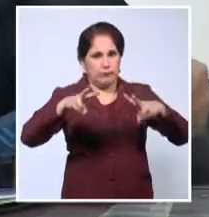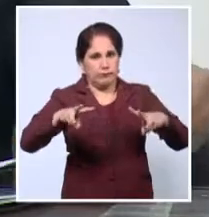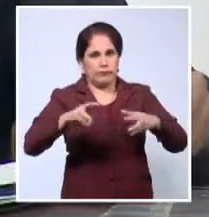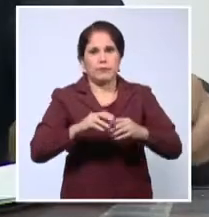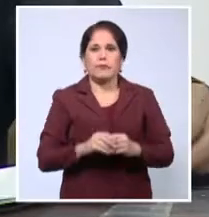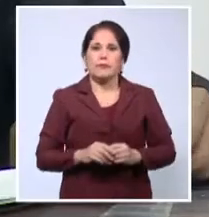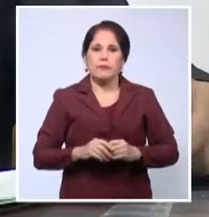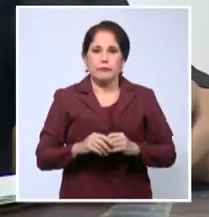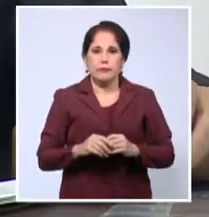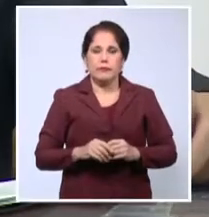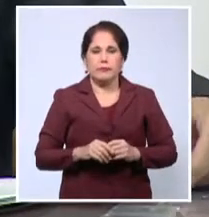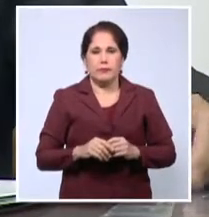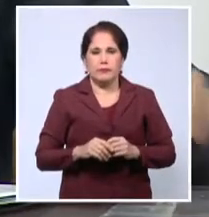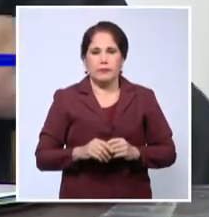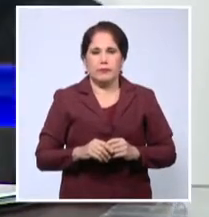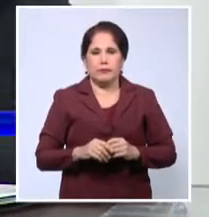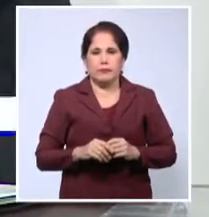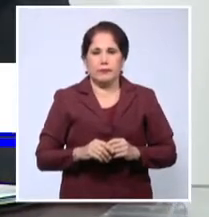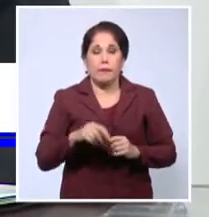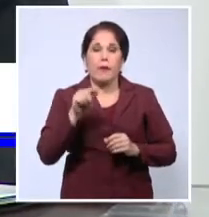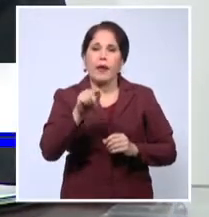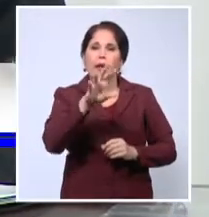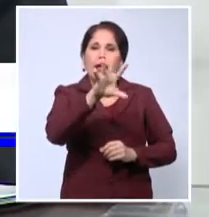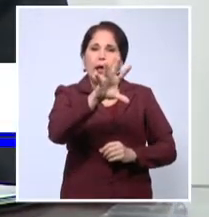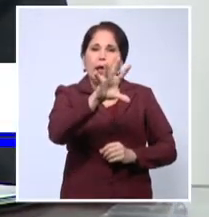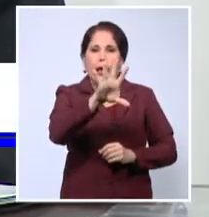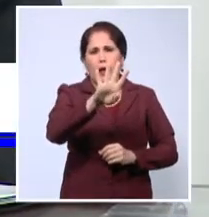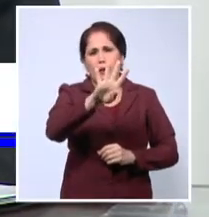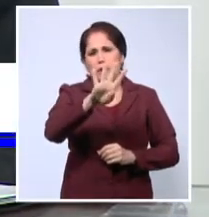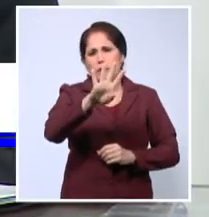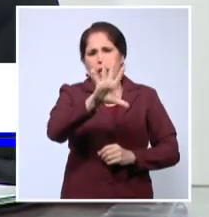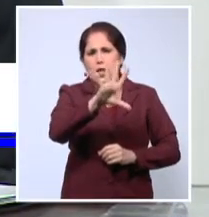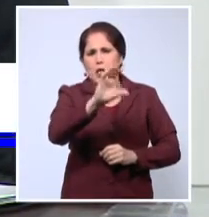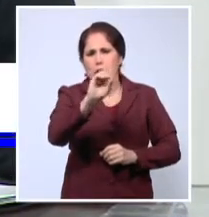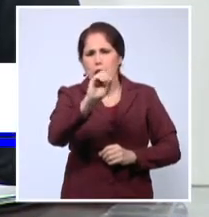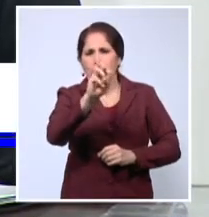cartera en la cual tenemos 503 proyectos,